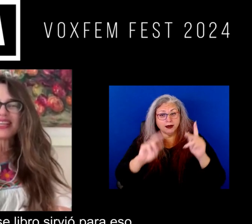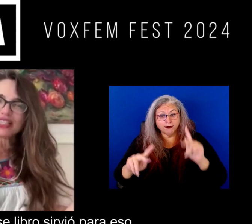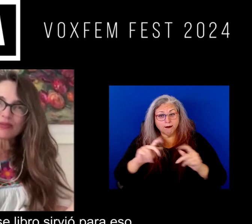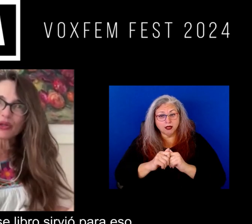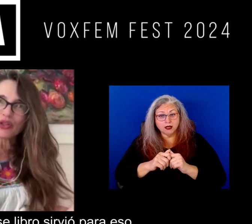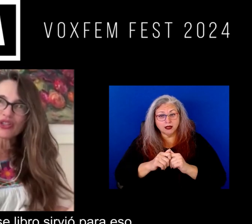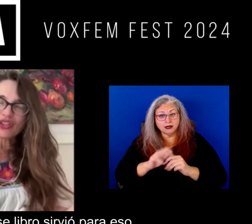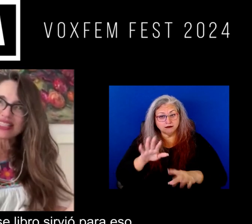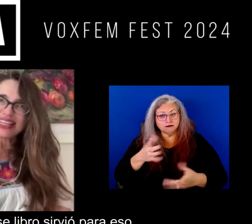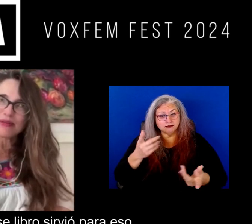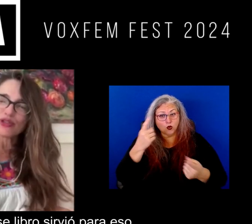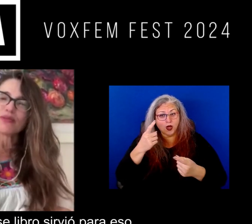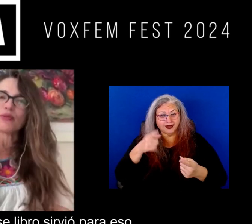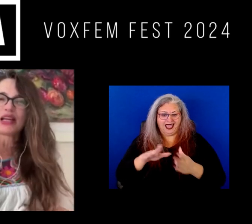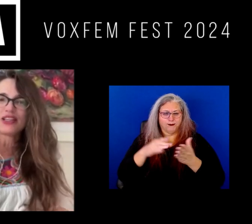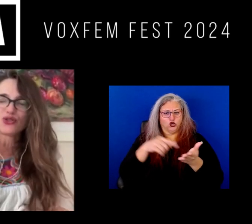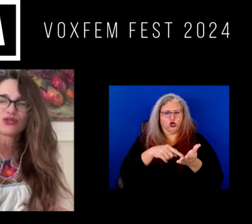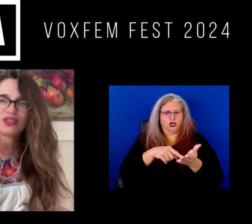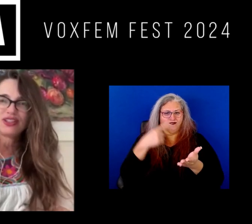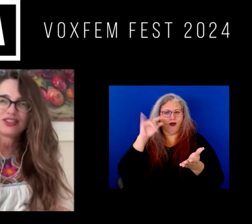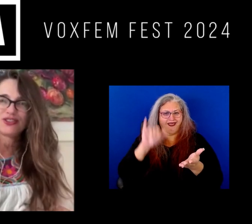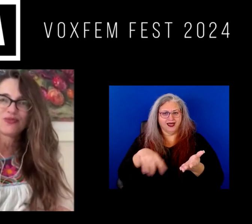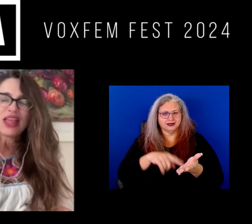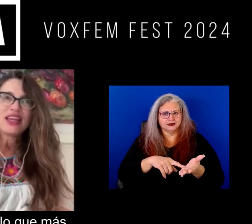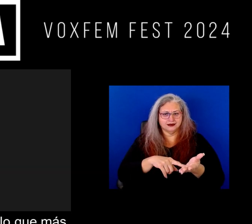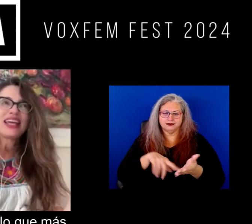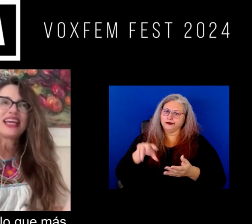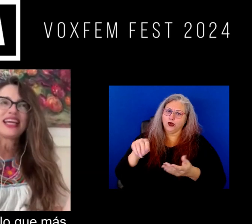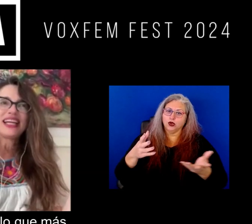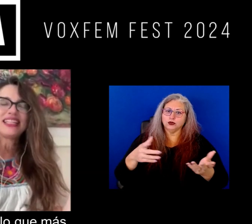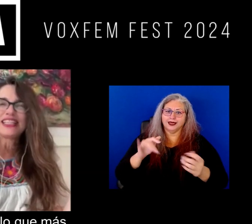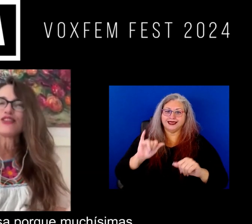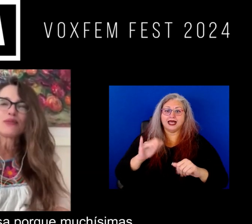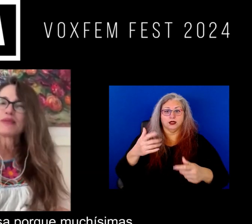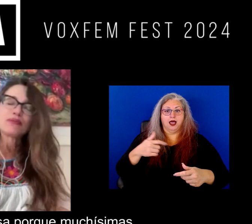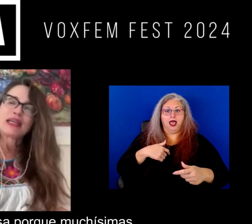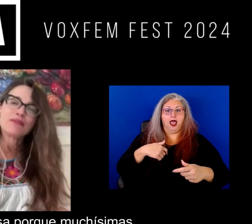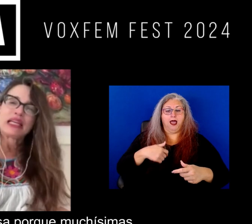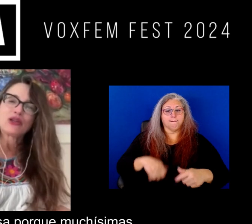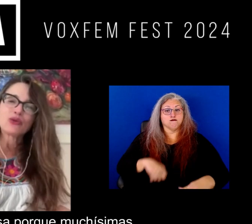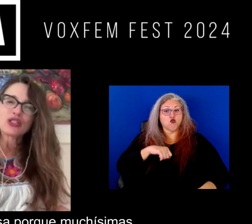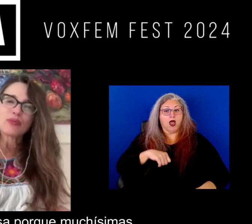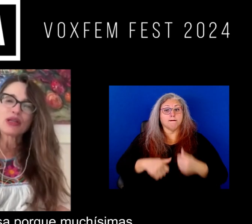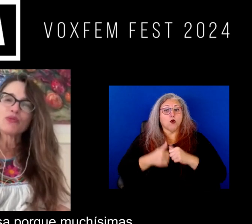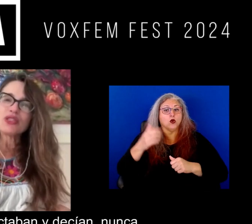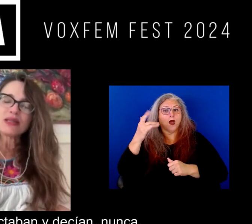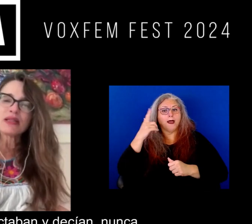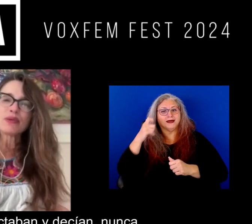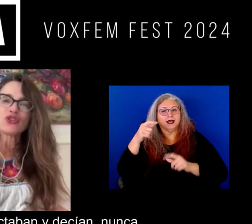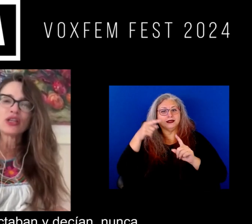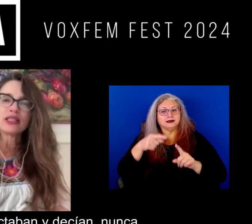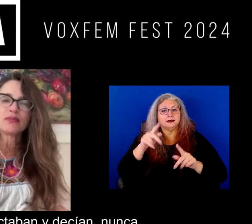personas es muy curioso ese libro sirvió para eso ¿no? es lo que más me quedo orgullosa porque